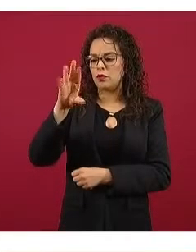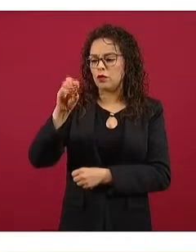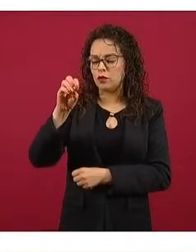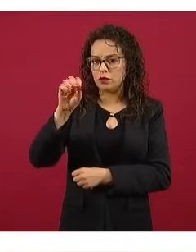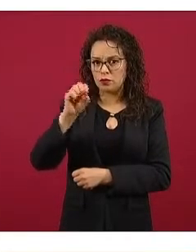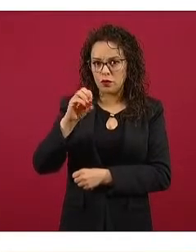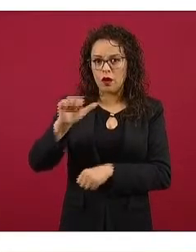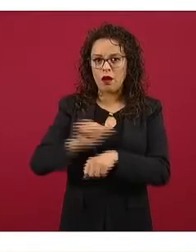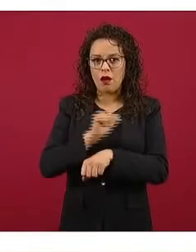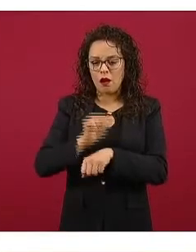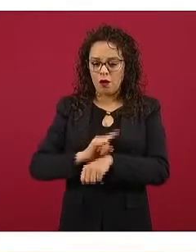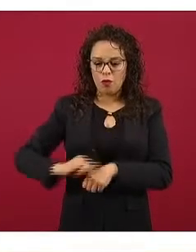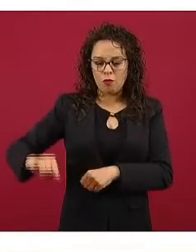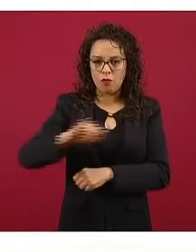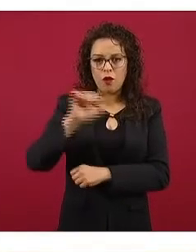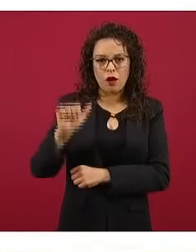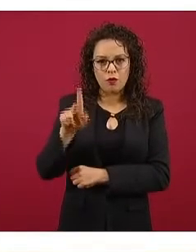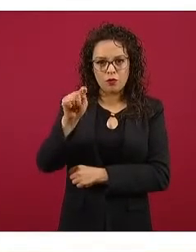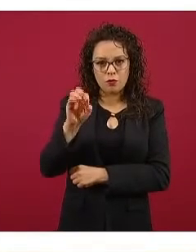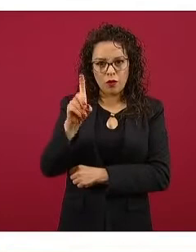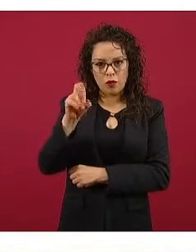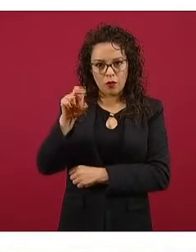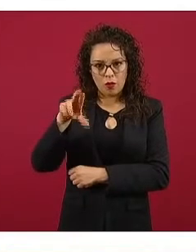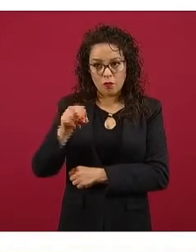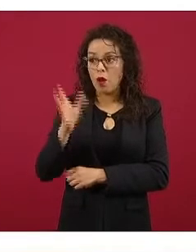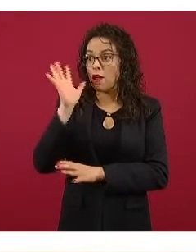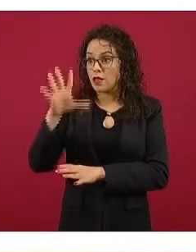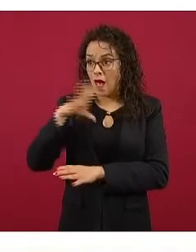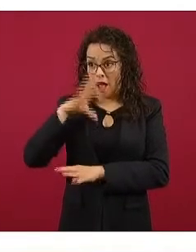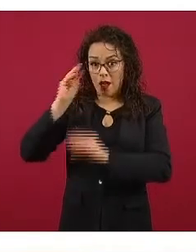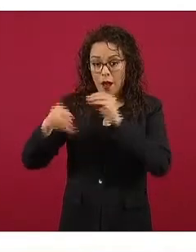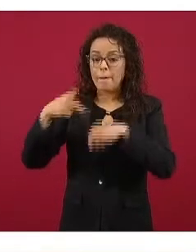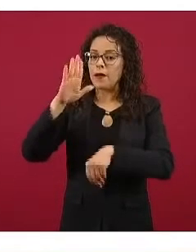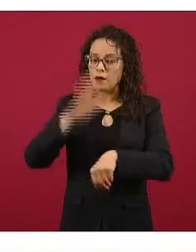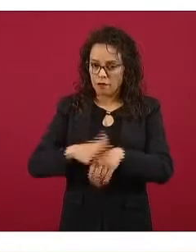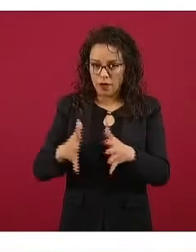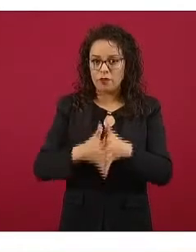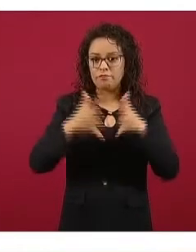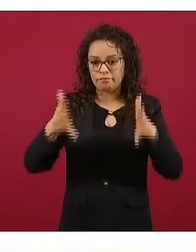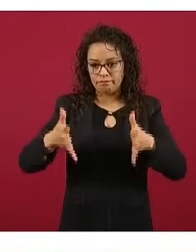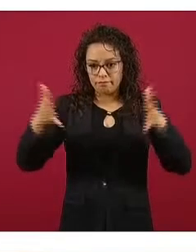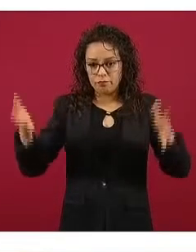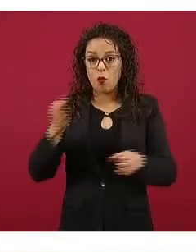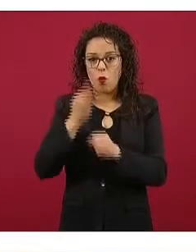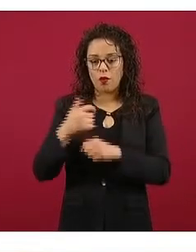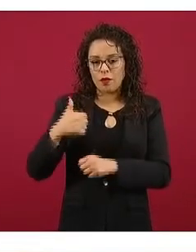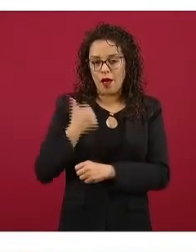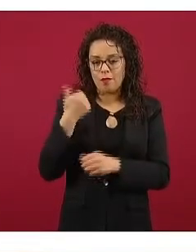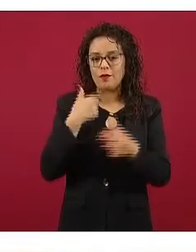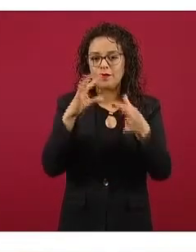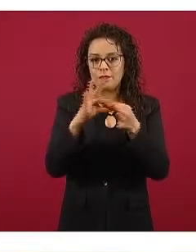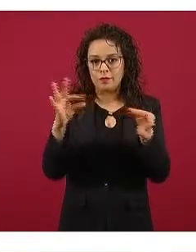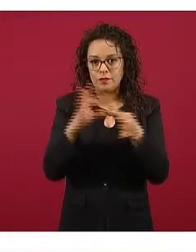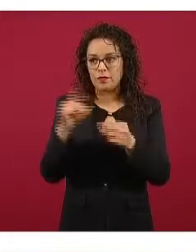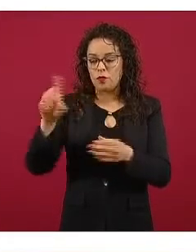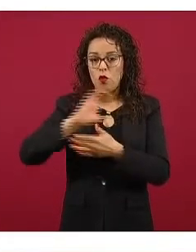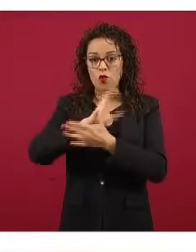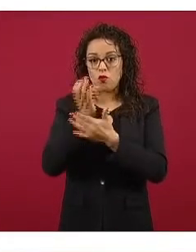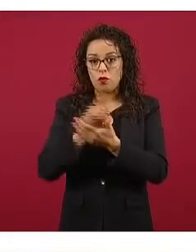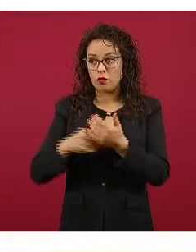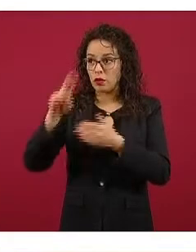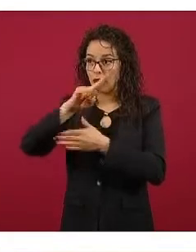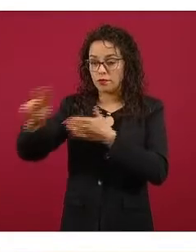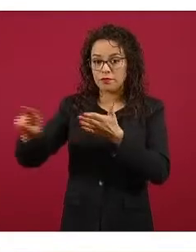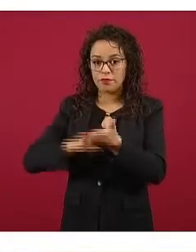que además de lo que ya se tiene, se está creciendo. Y aprovecho para comentar, ampliamos ya ahorita el contrato con el autódromo